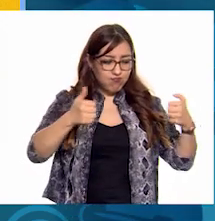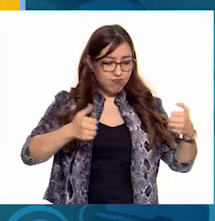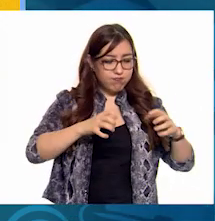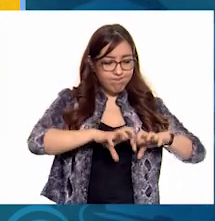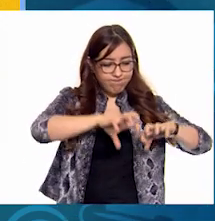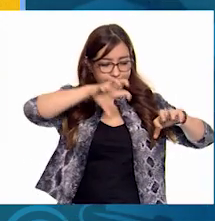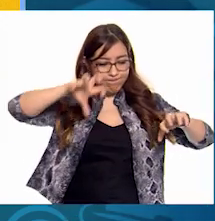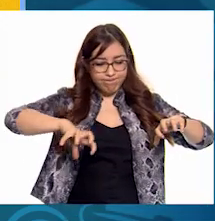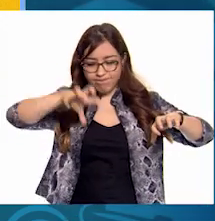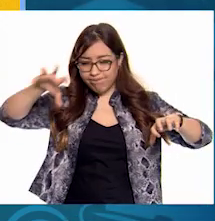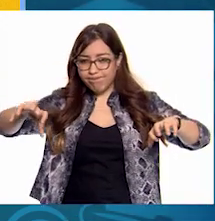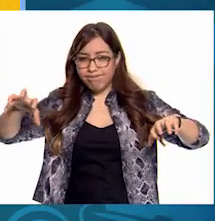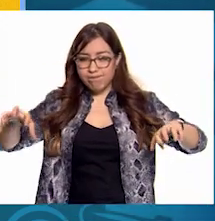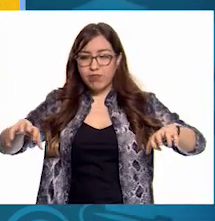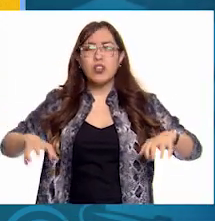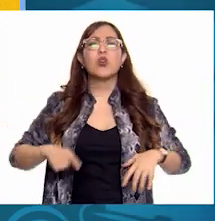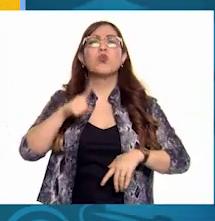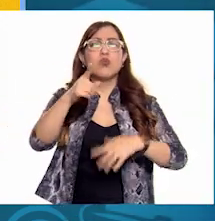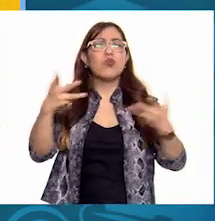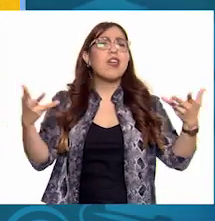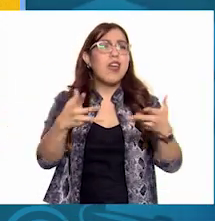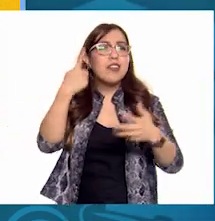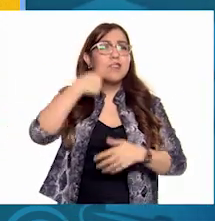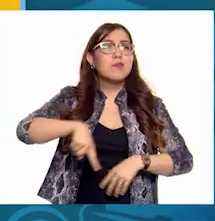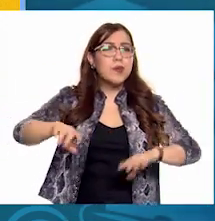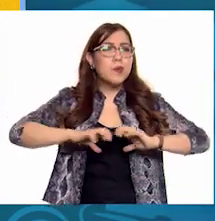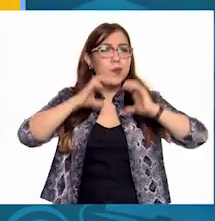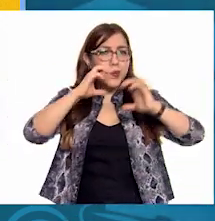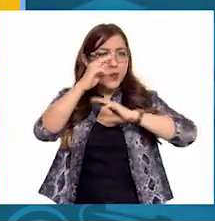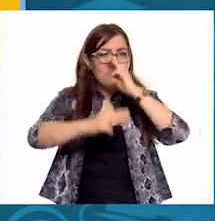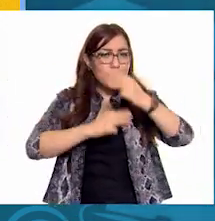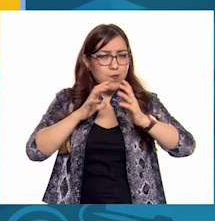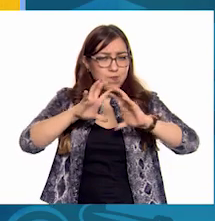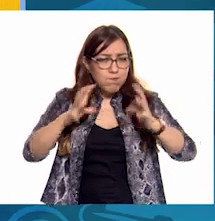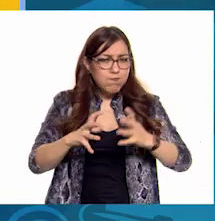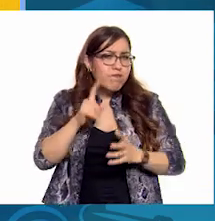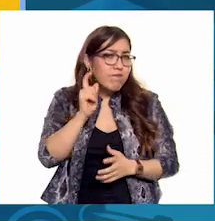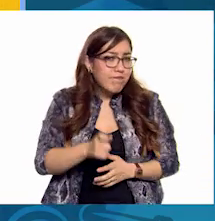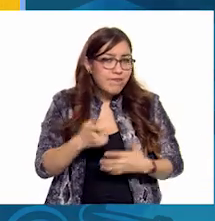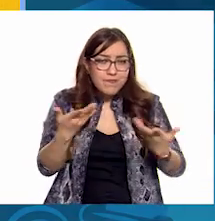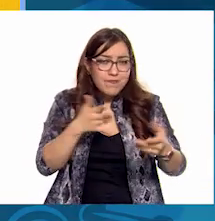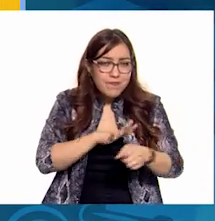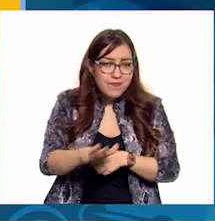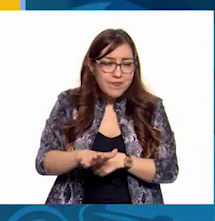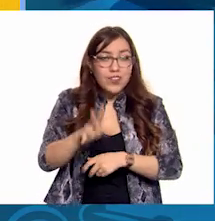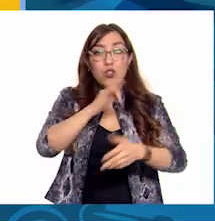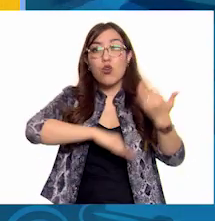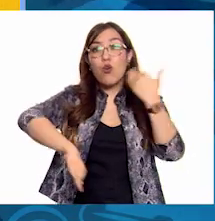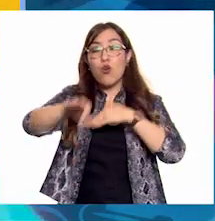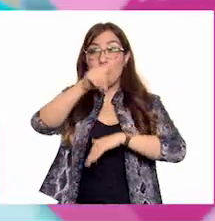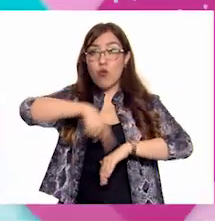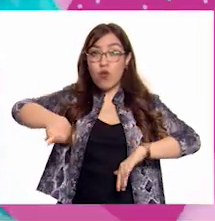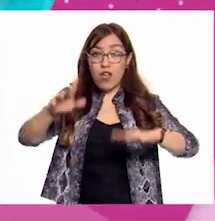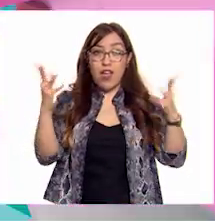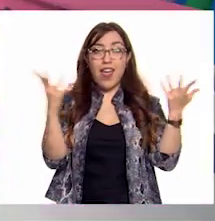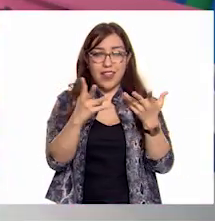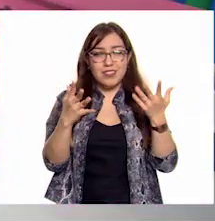Y tú, ¿qué haces para cuidar el medio ambiente? Todas nuestras acciones cuentan.